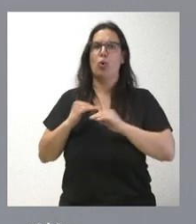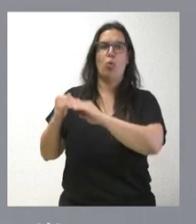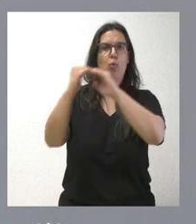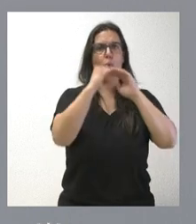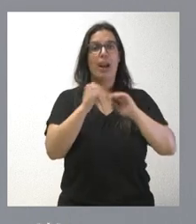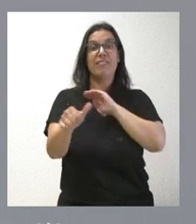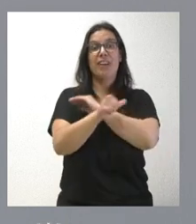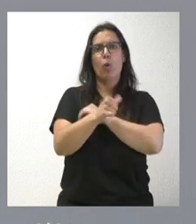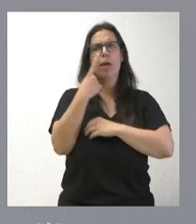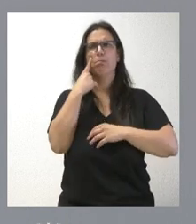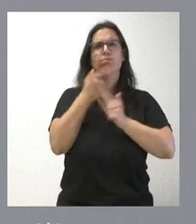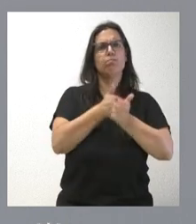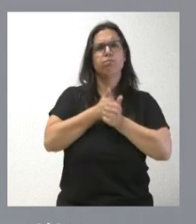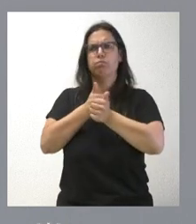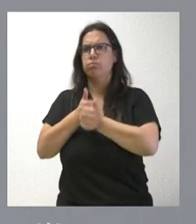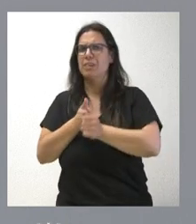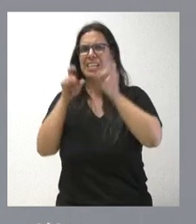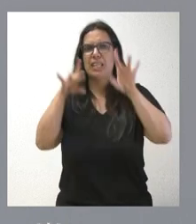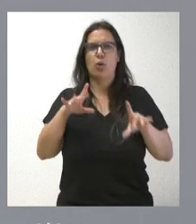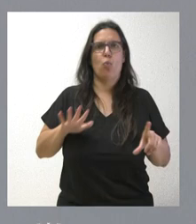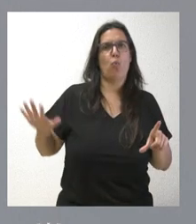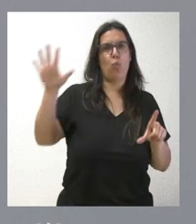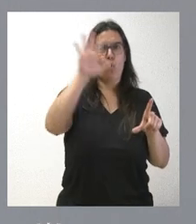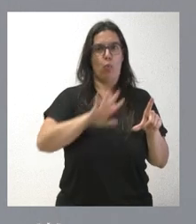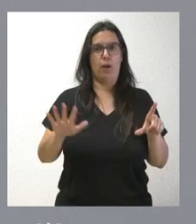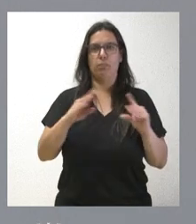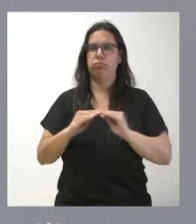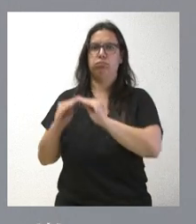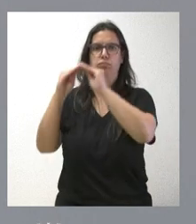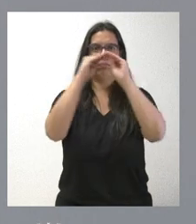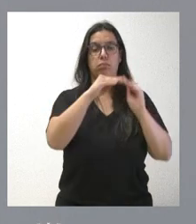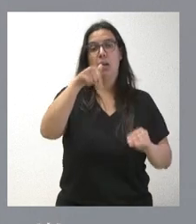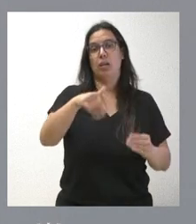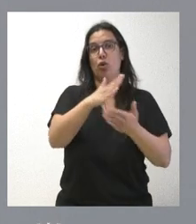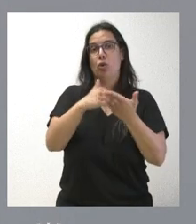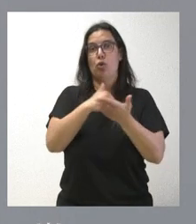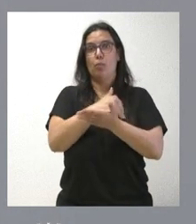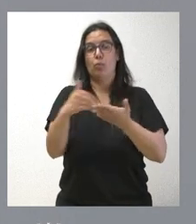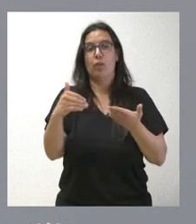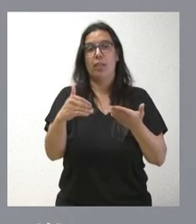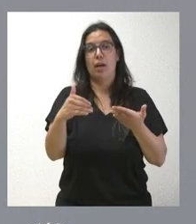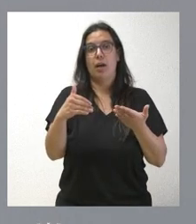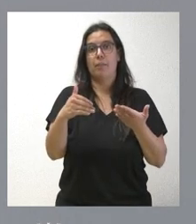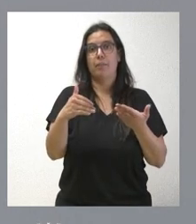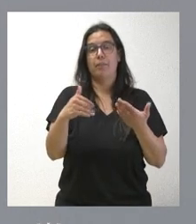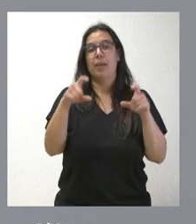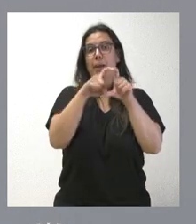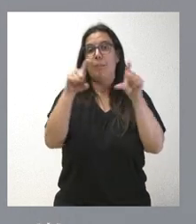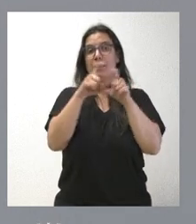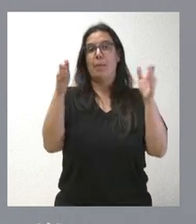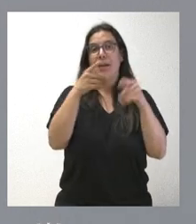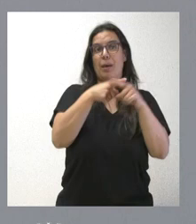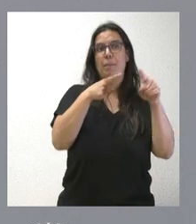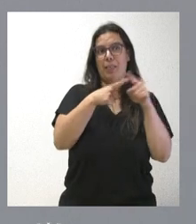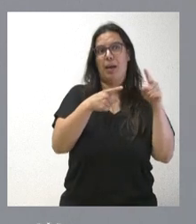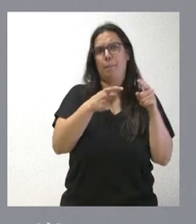el fraude fiscal con la misma intensidad en todos los territorios. La nuestra es una comunidad autónoma que tiene un número de pymes más importantes que otras comunidades